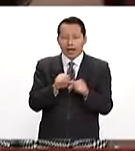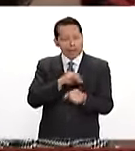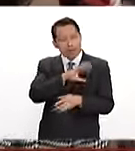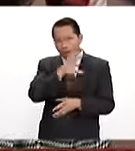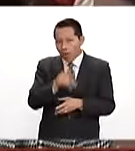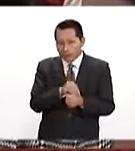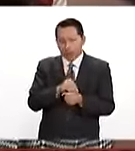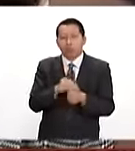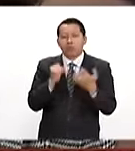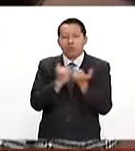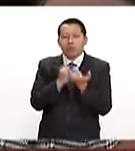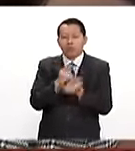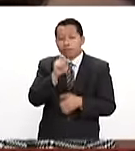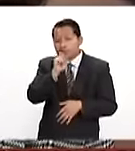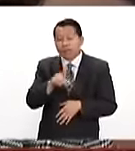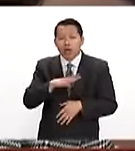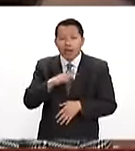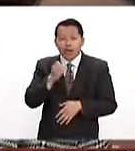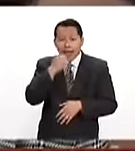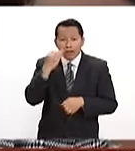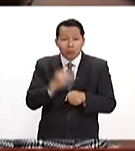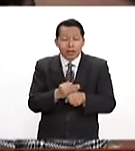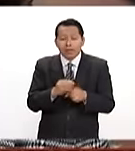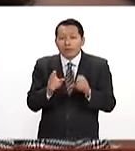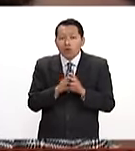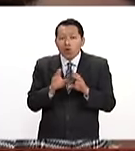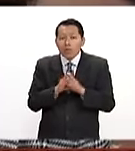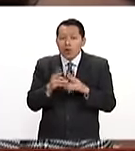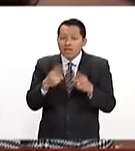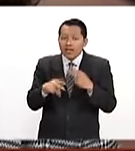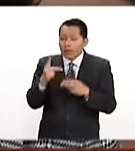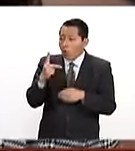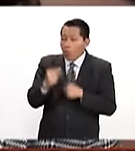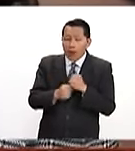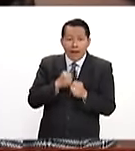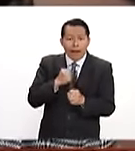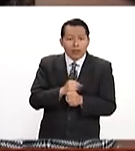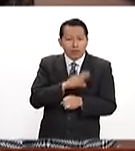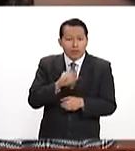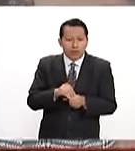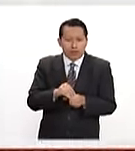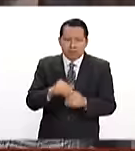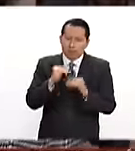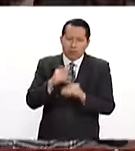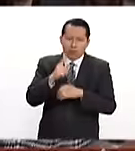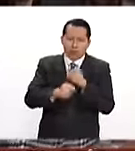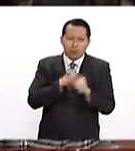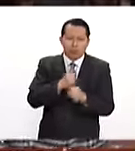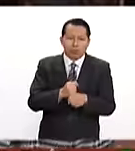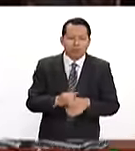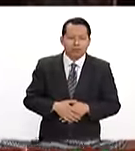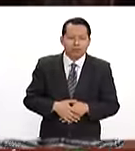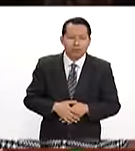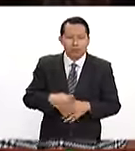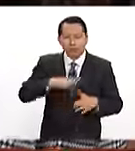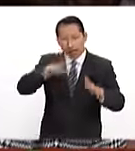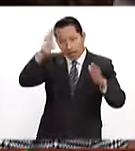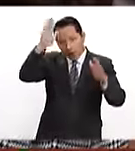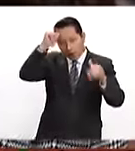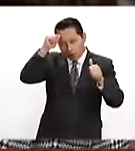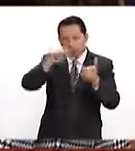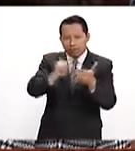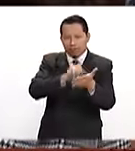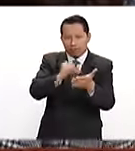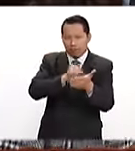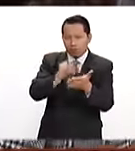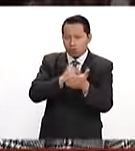y de hecho hay estudiantes que vienen también por un año completo. Lo máximo es un año. Tenemos convenios firmados